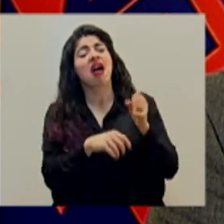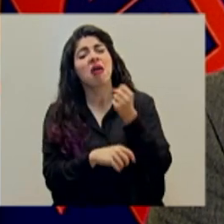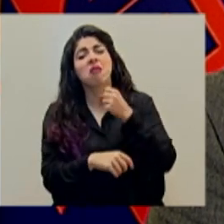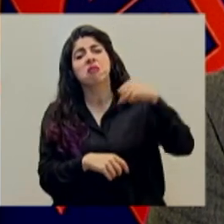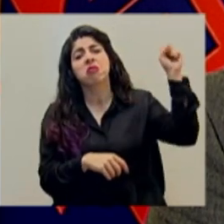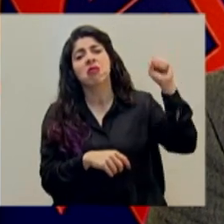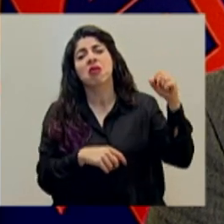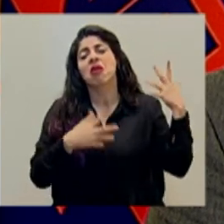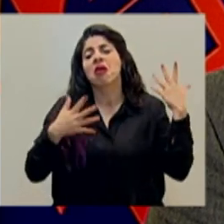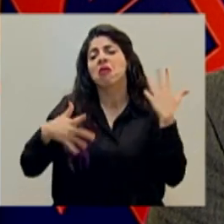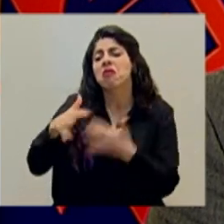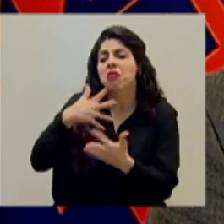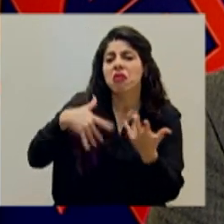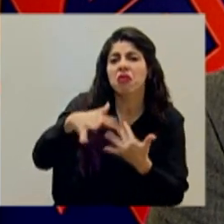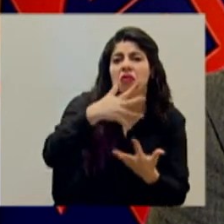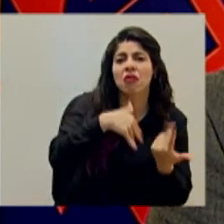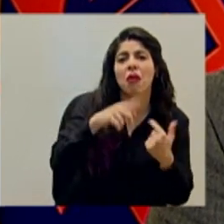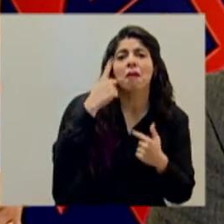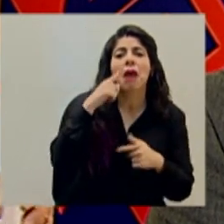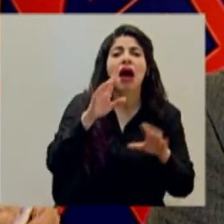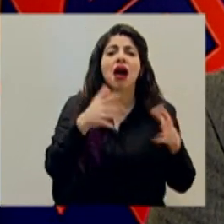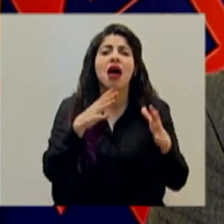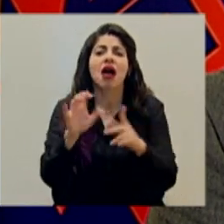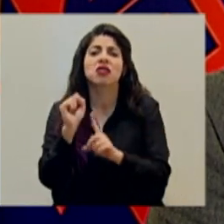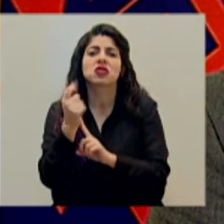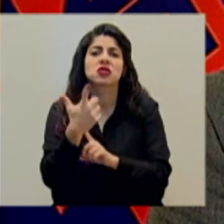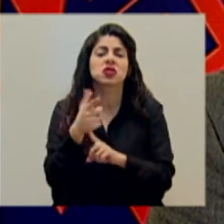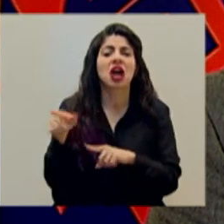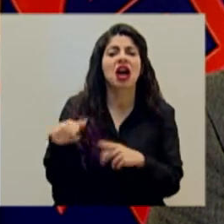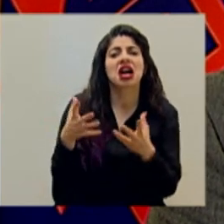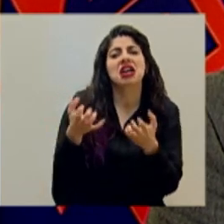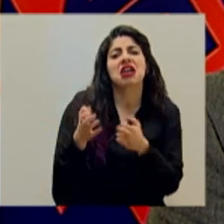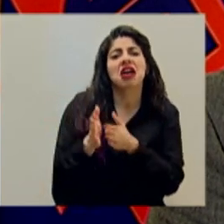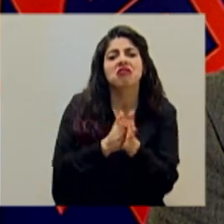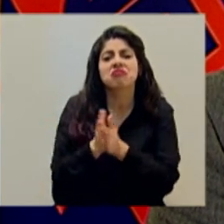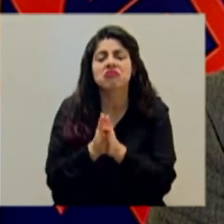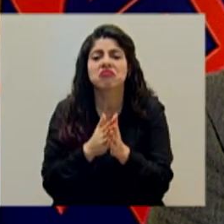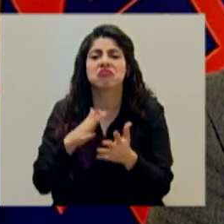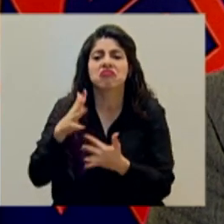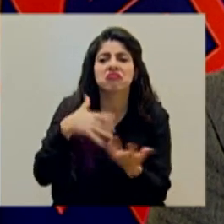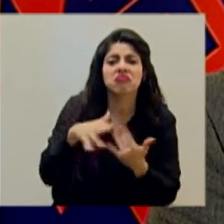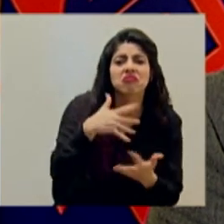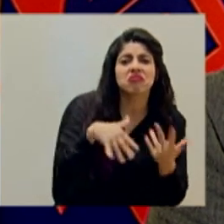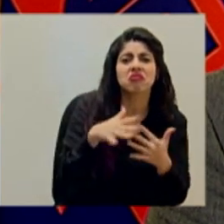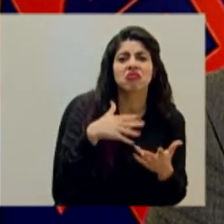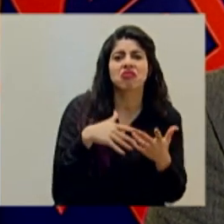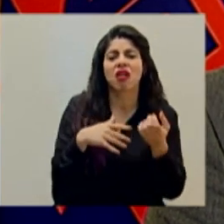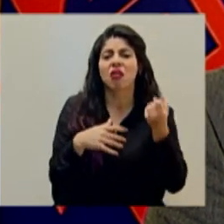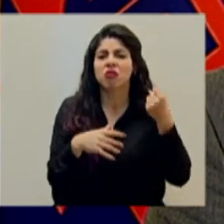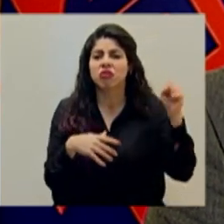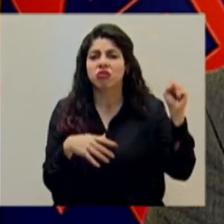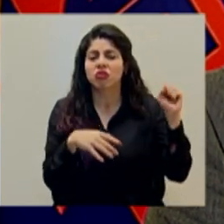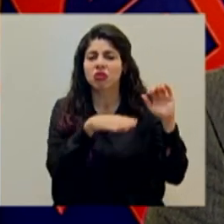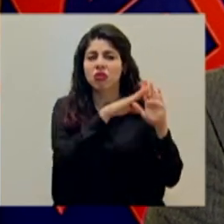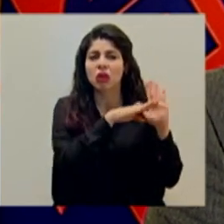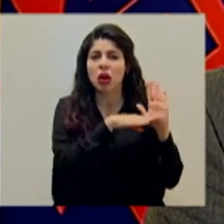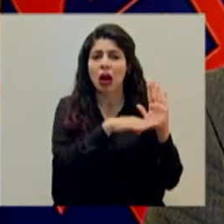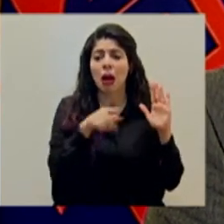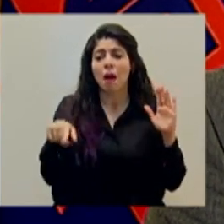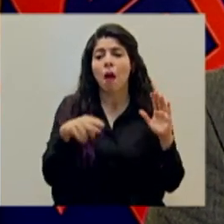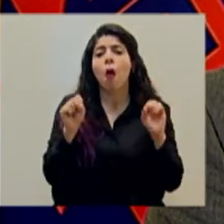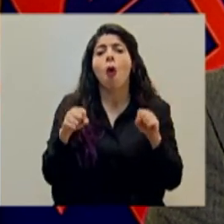prevención para participar en reuniones sociales y posiblemente volver a la